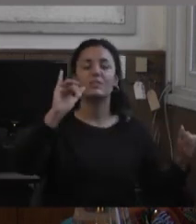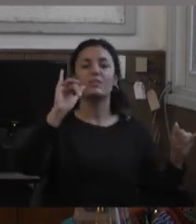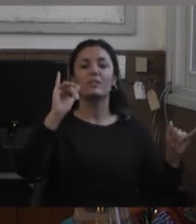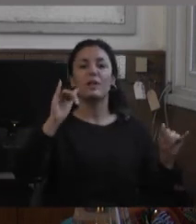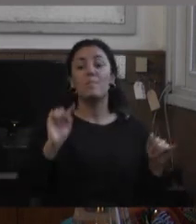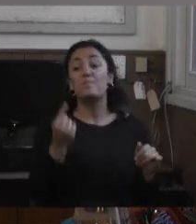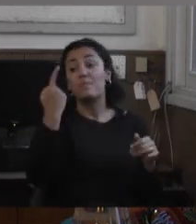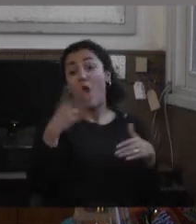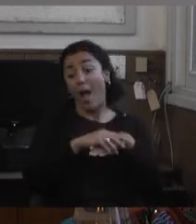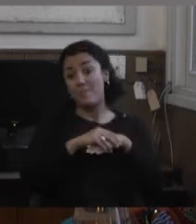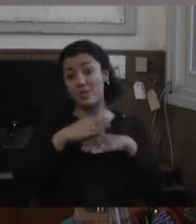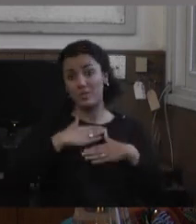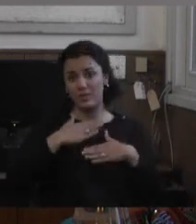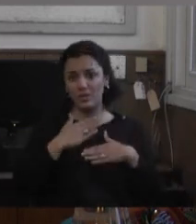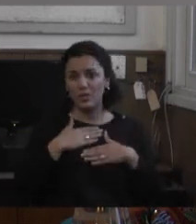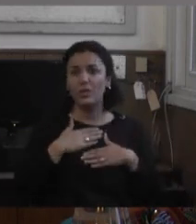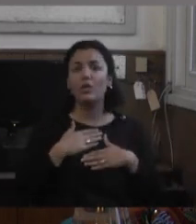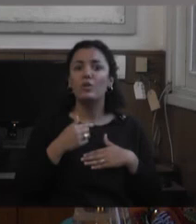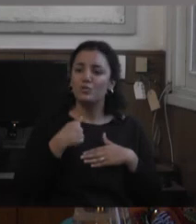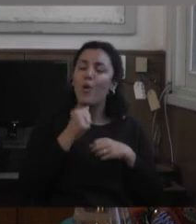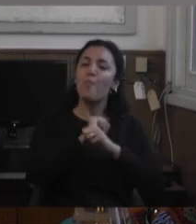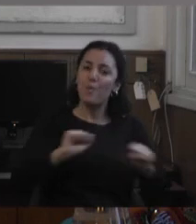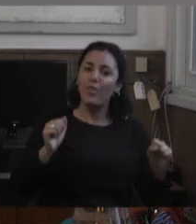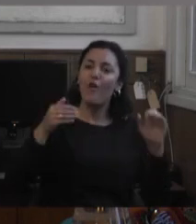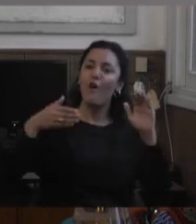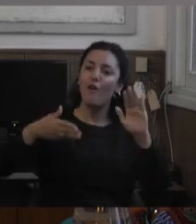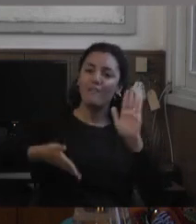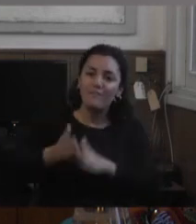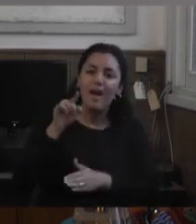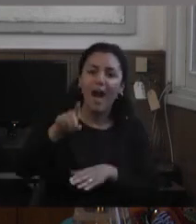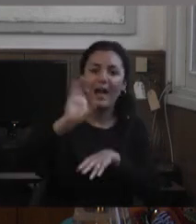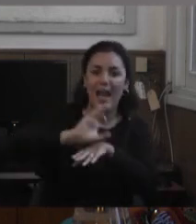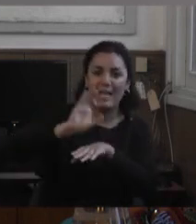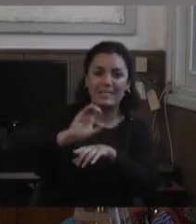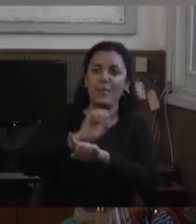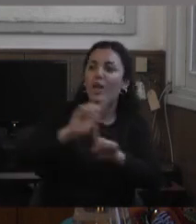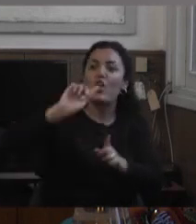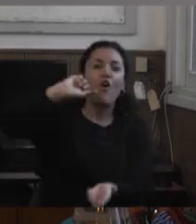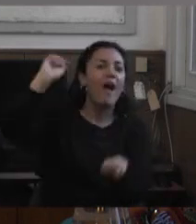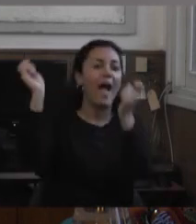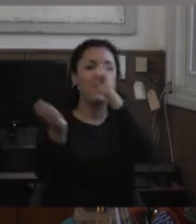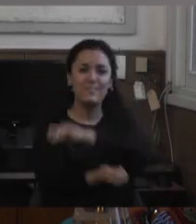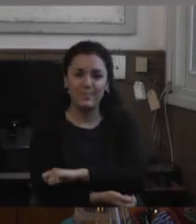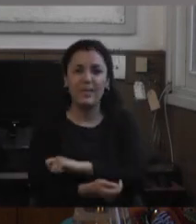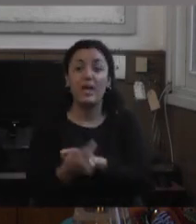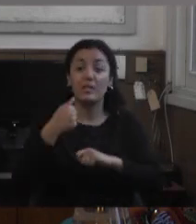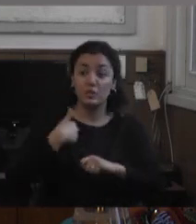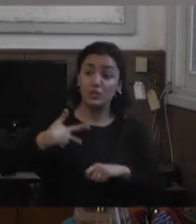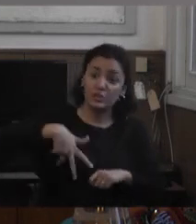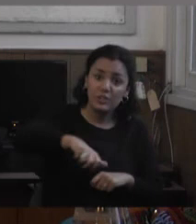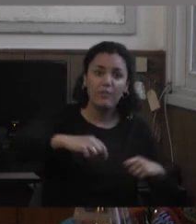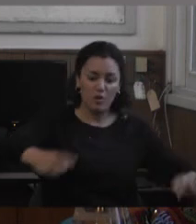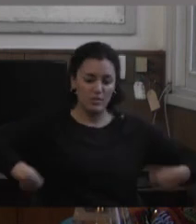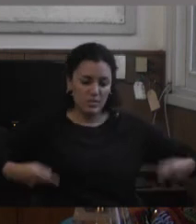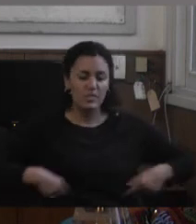amigos fui y les dije ¿puedo ir a tu clase sin que vos toques el contenido? y yo llevo una silla de ruedas